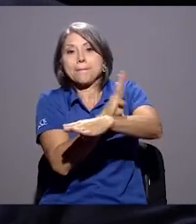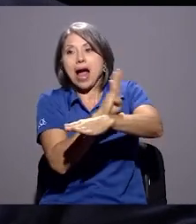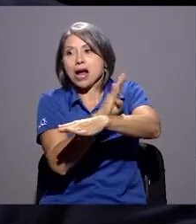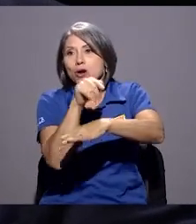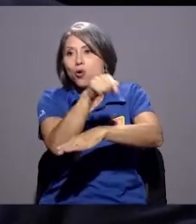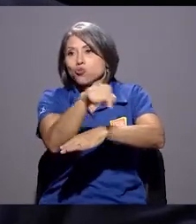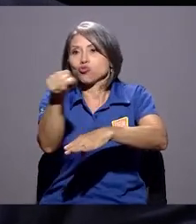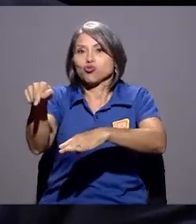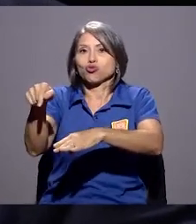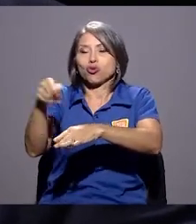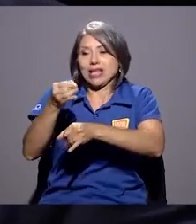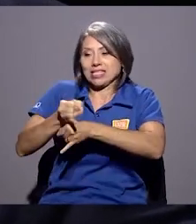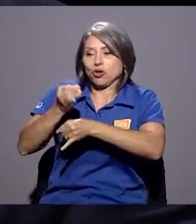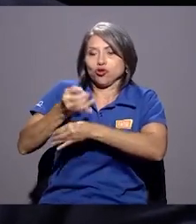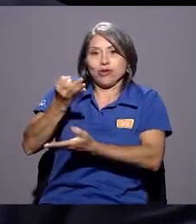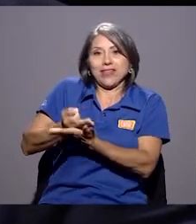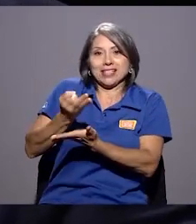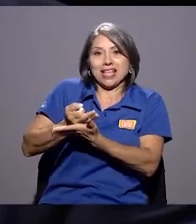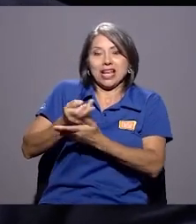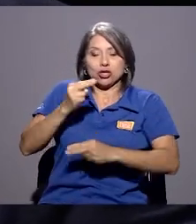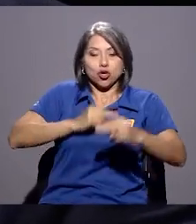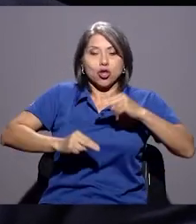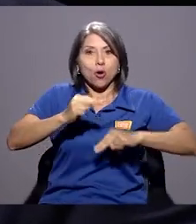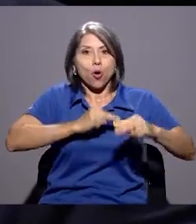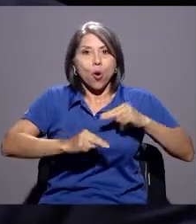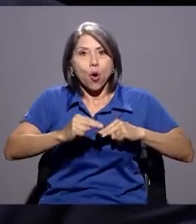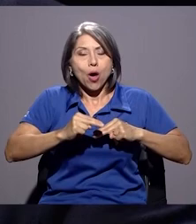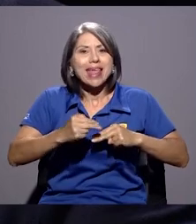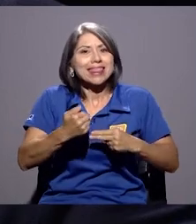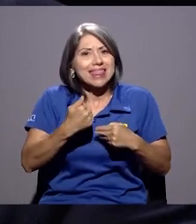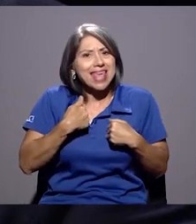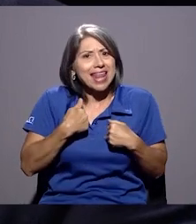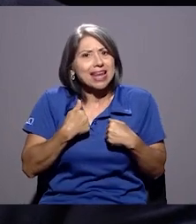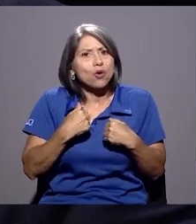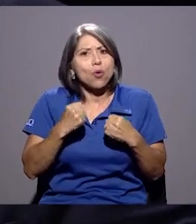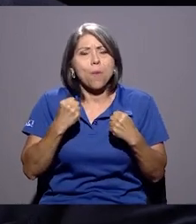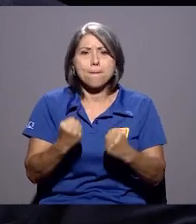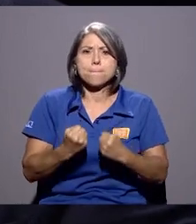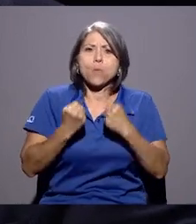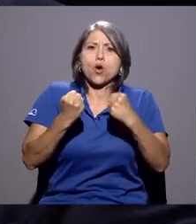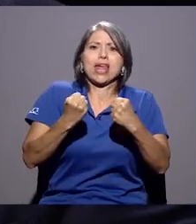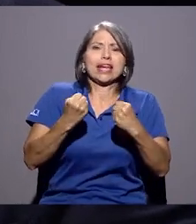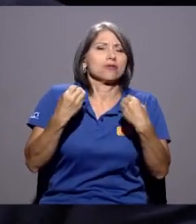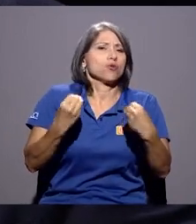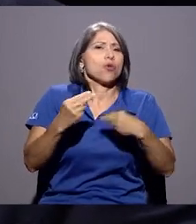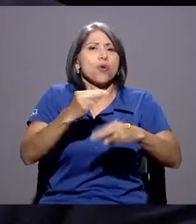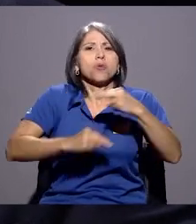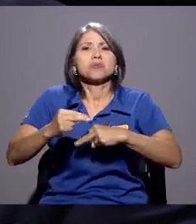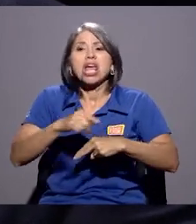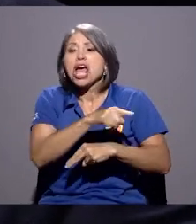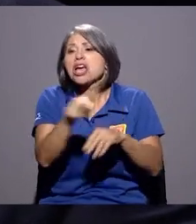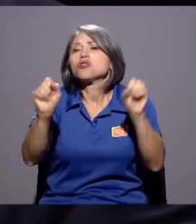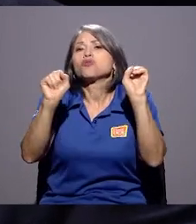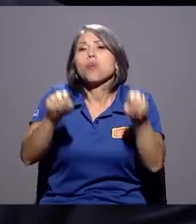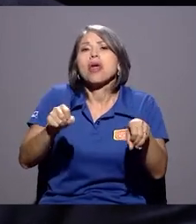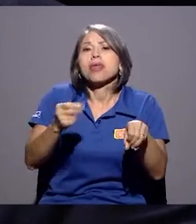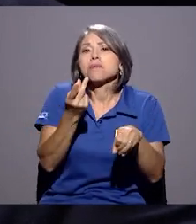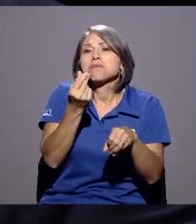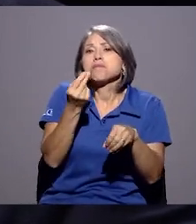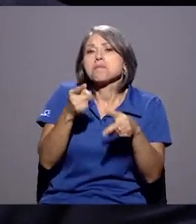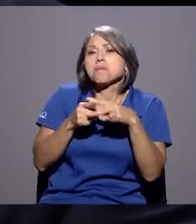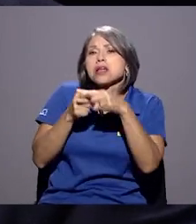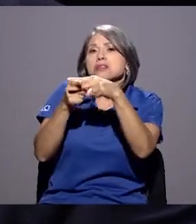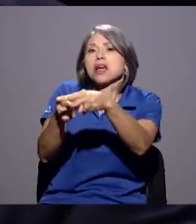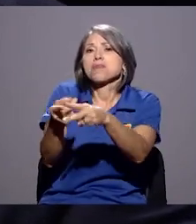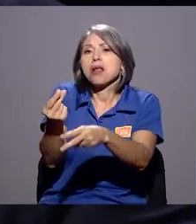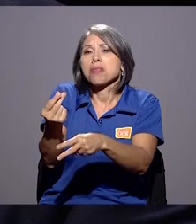las financieras, los comercios, tienen un poder excesivo de mercado y pueden poner una tasa de interés muy superior a